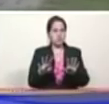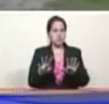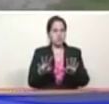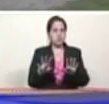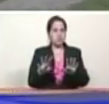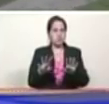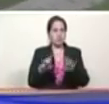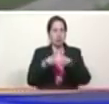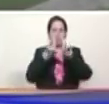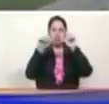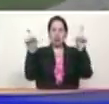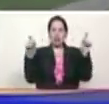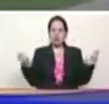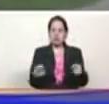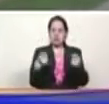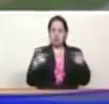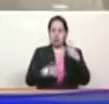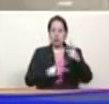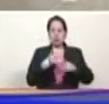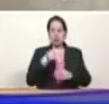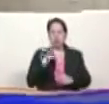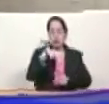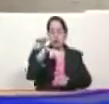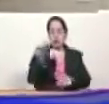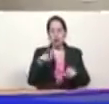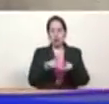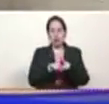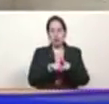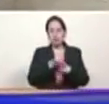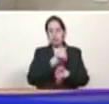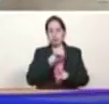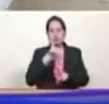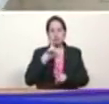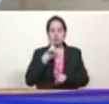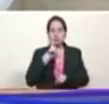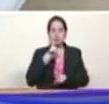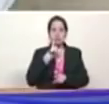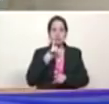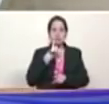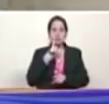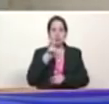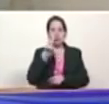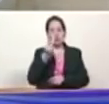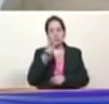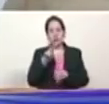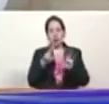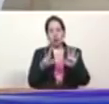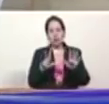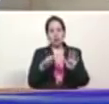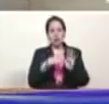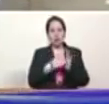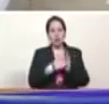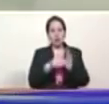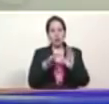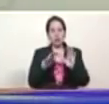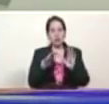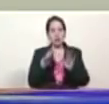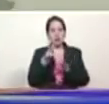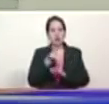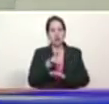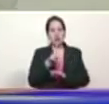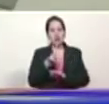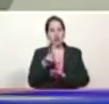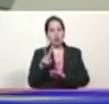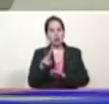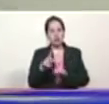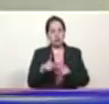producir es vencer y aquí estamos nosotros planificando 289.311 hectáreas que